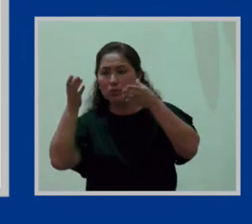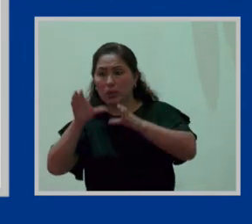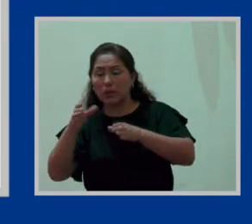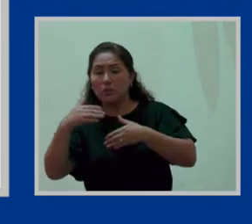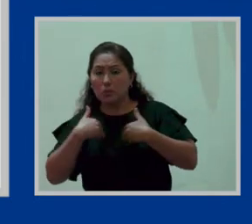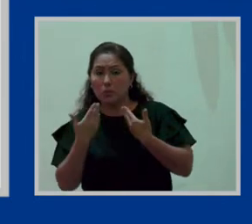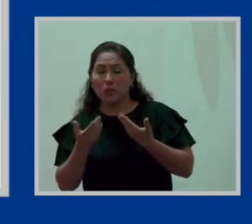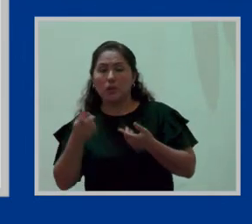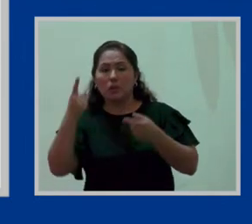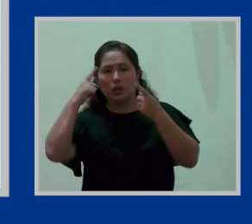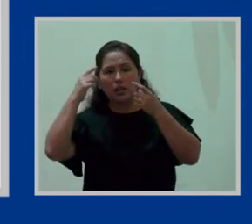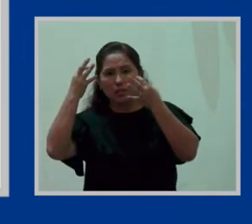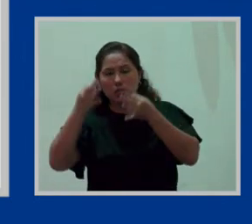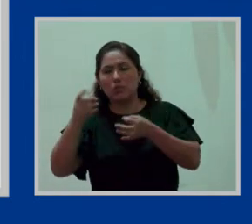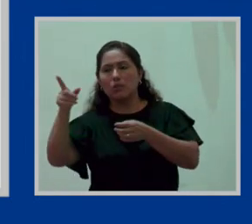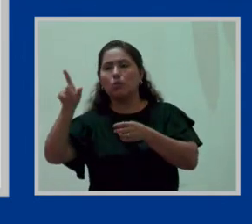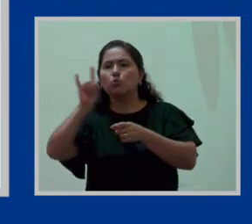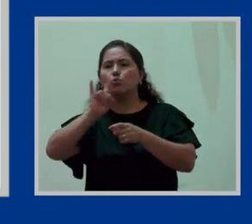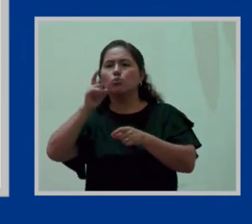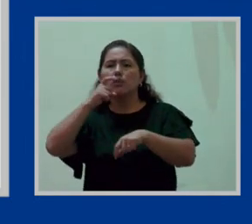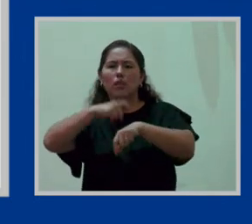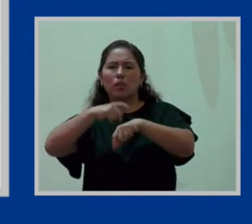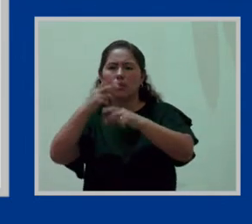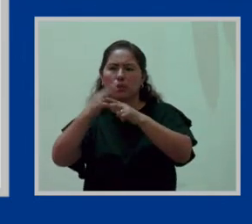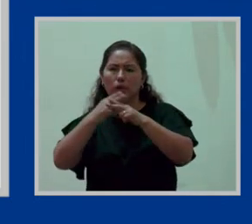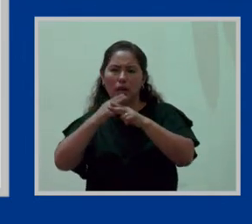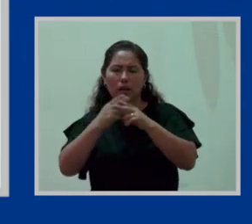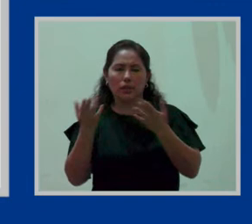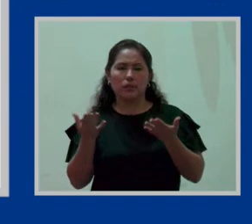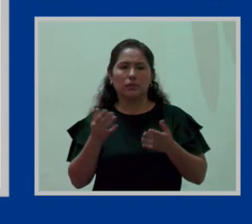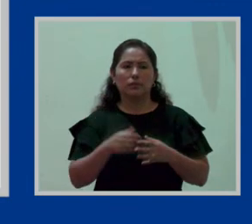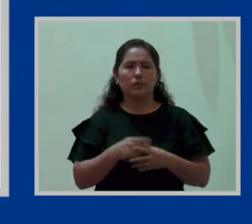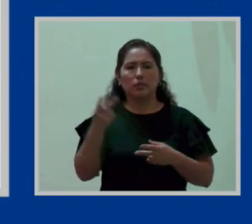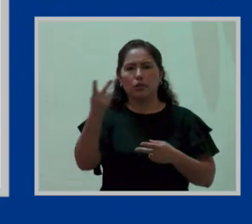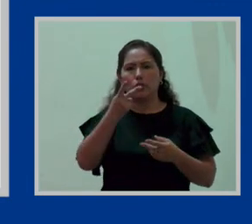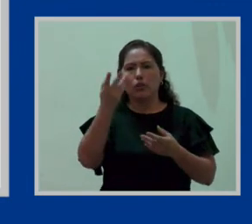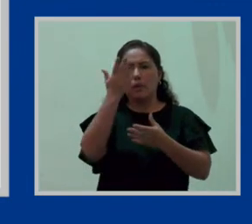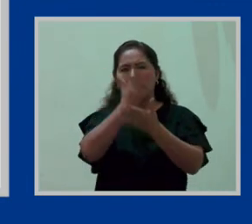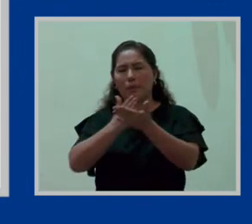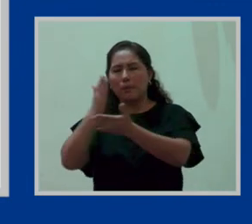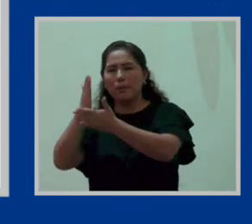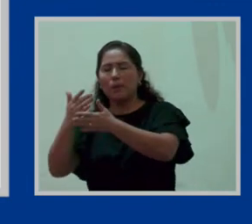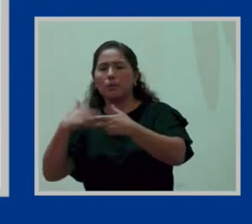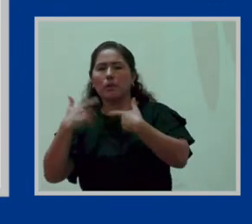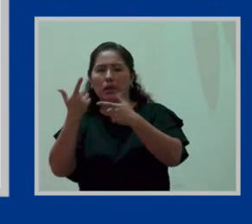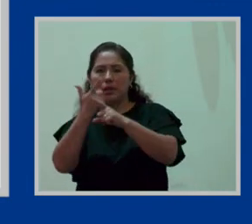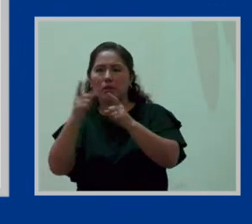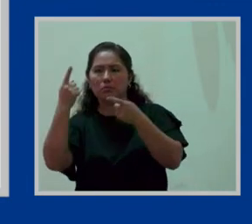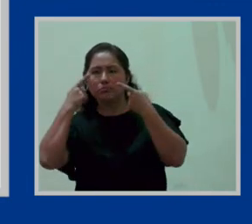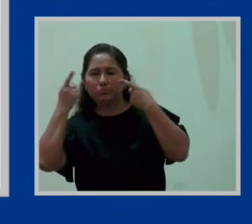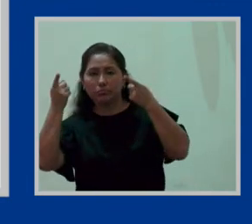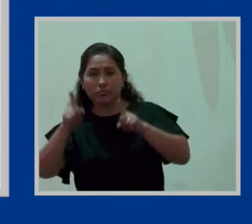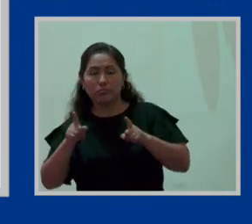de sesión de uso temporal en las cuales las partes libremente se ponen de acuerdo.